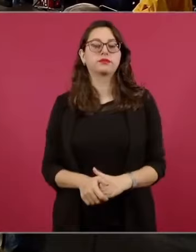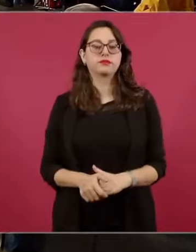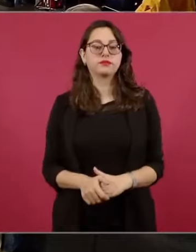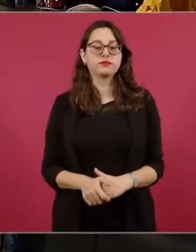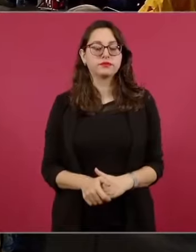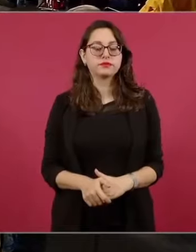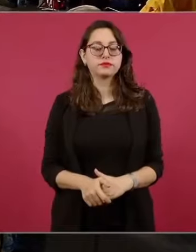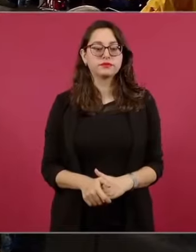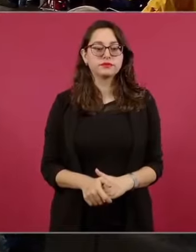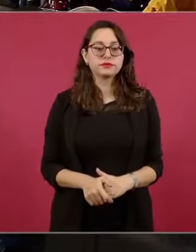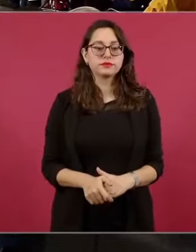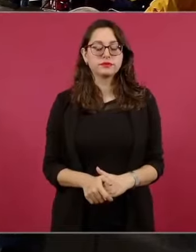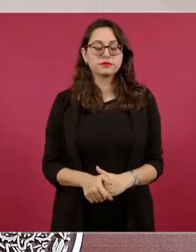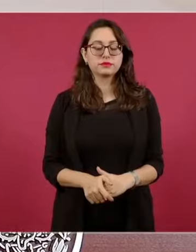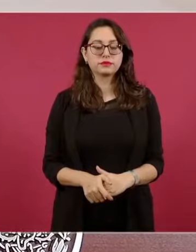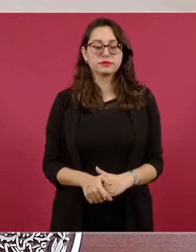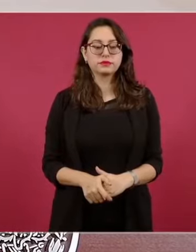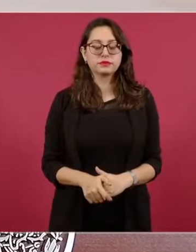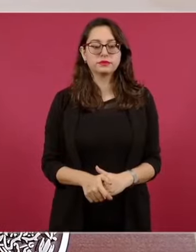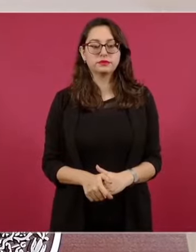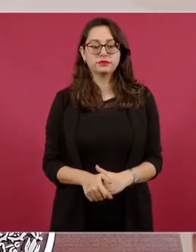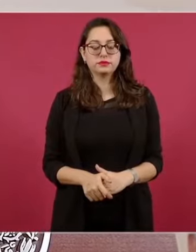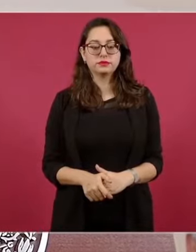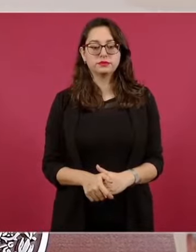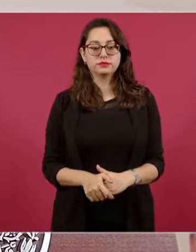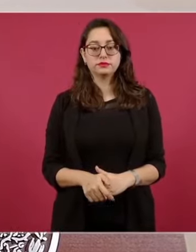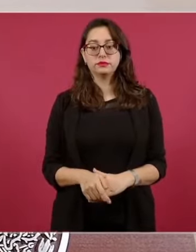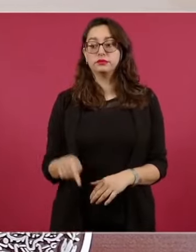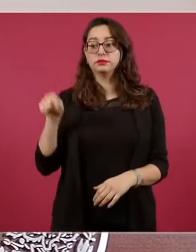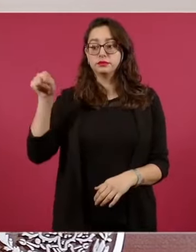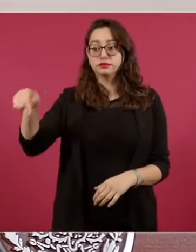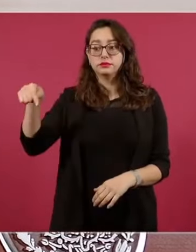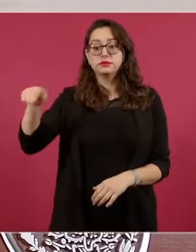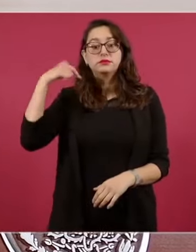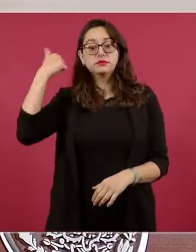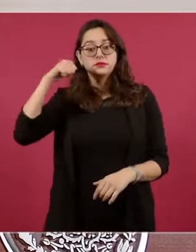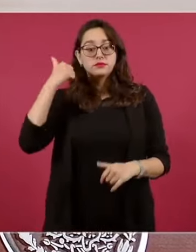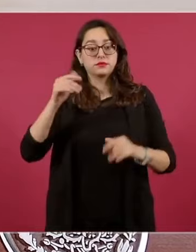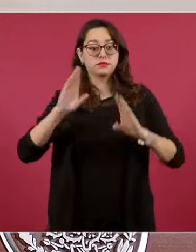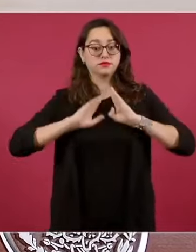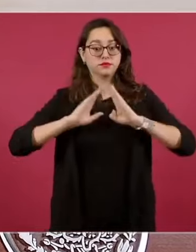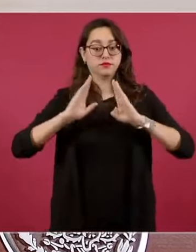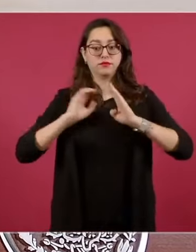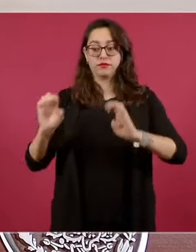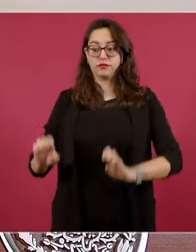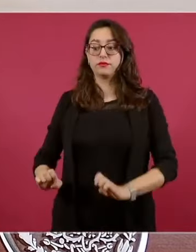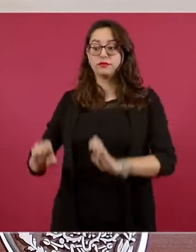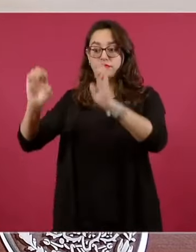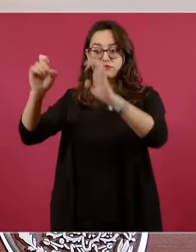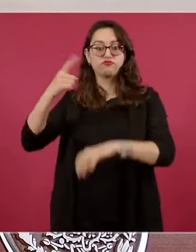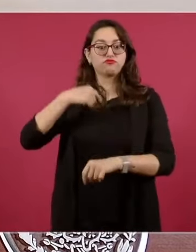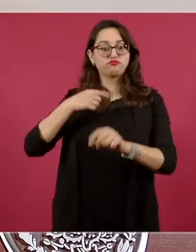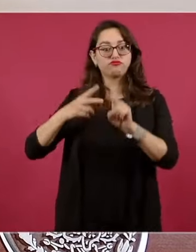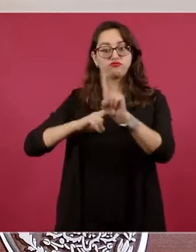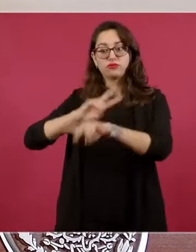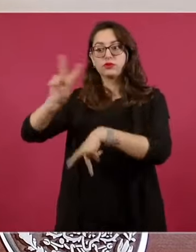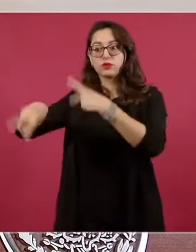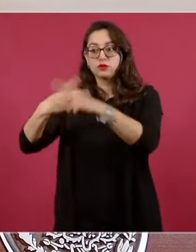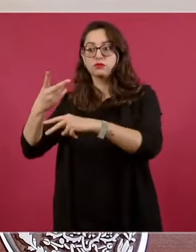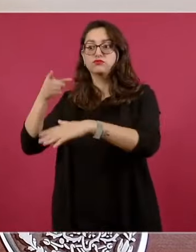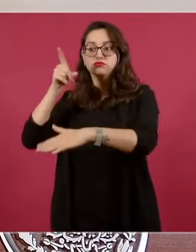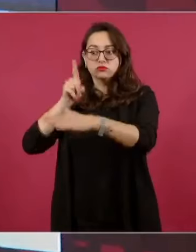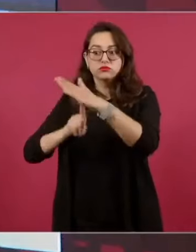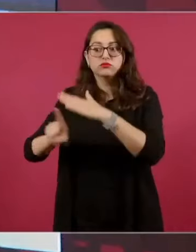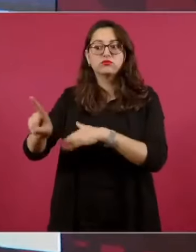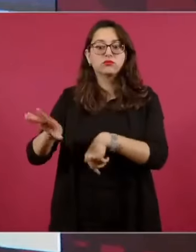Y acerca de que por qué voy a la base naval, porque ahí tenemos el centro